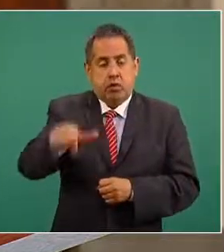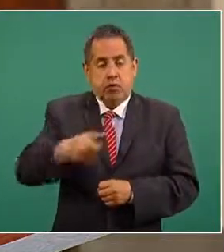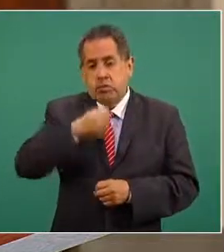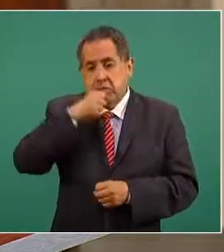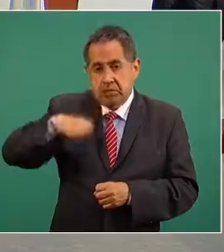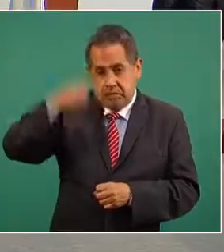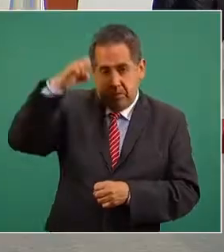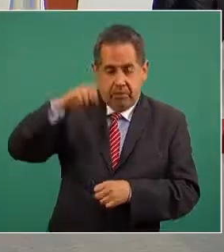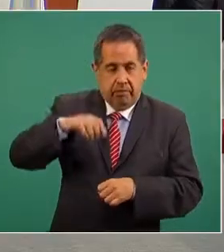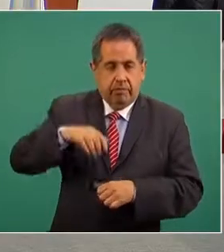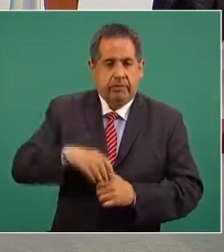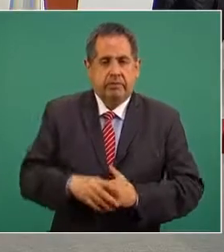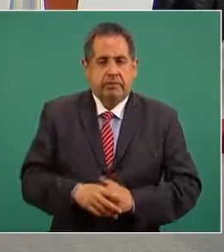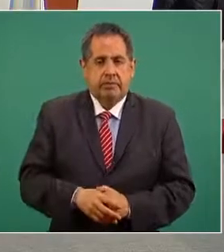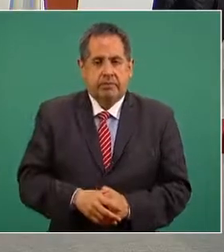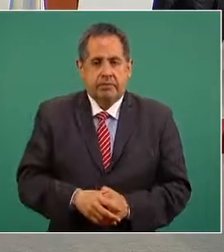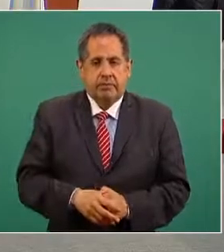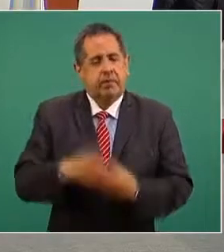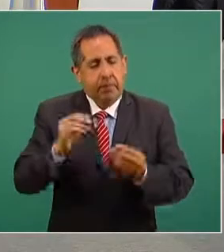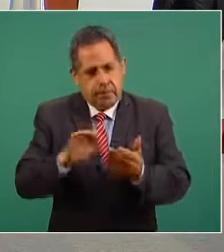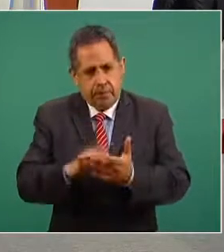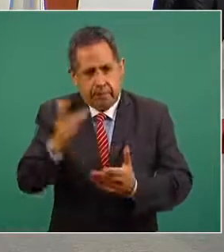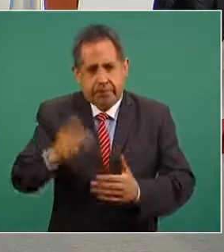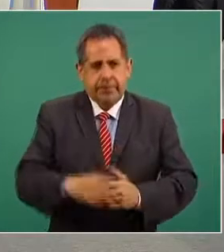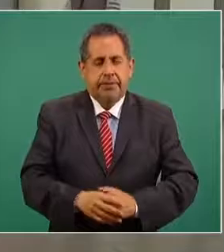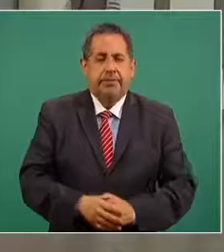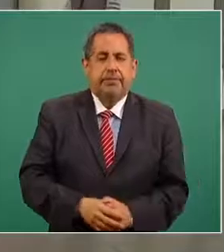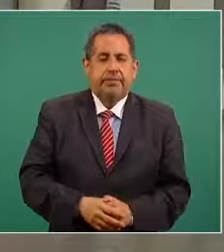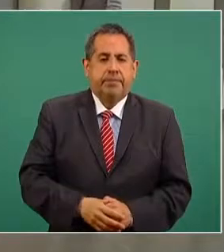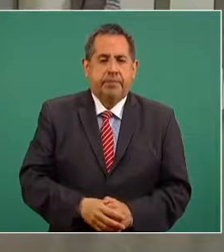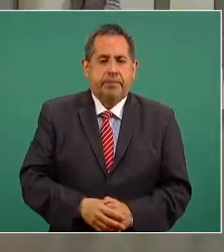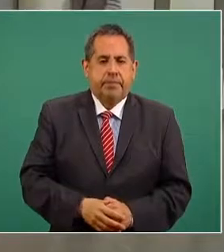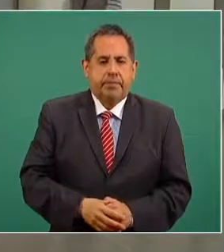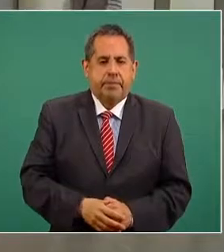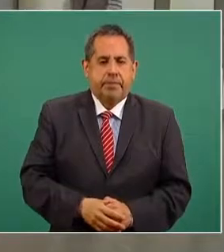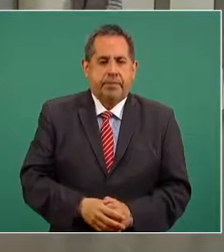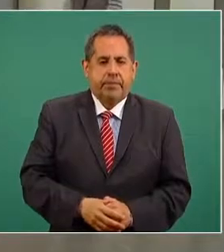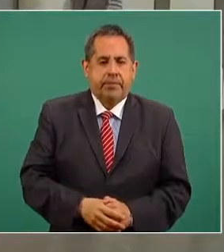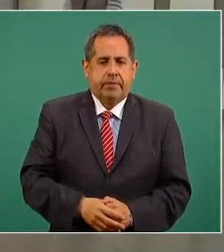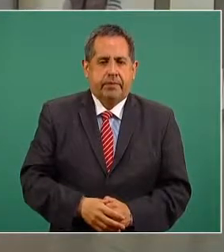mayores muchas gracias muchas gracias